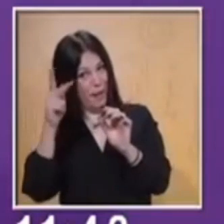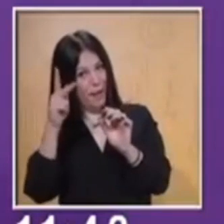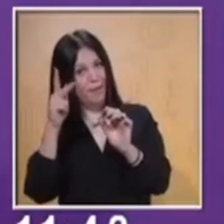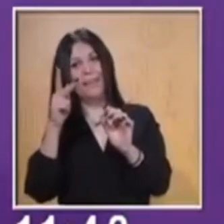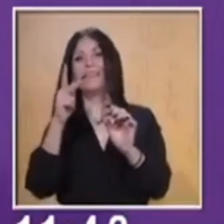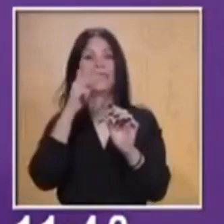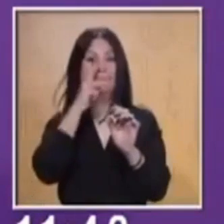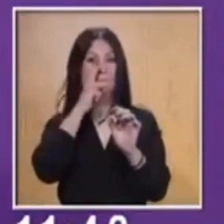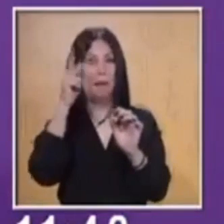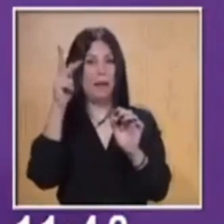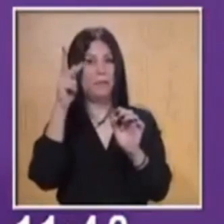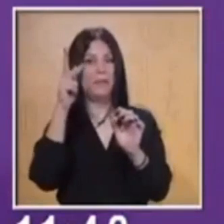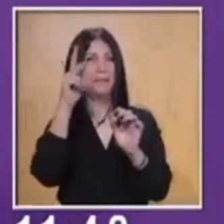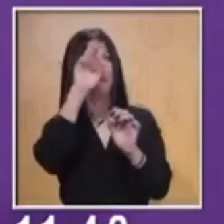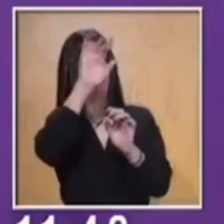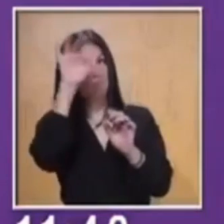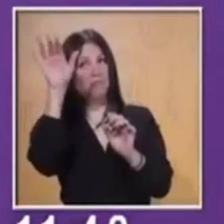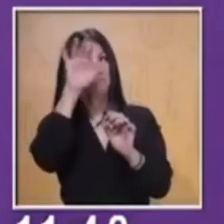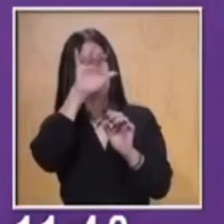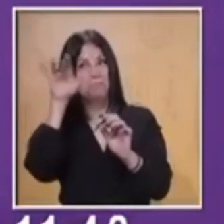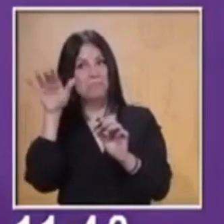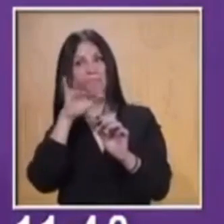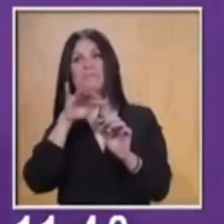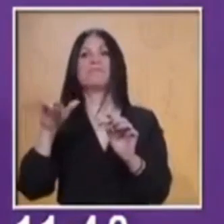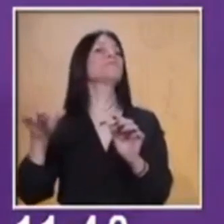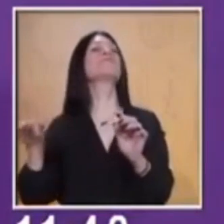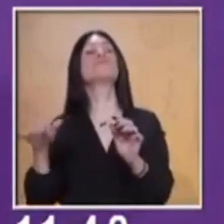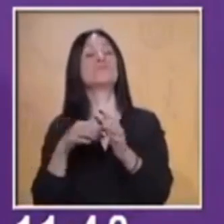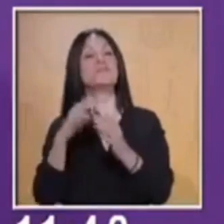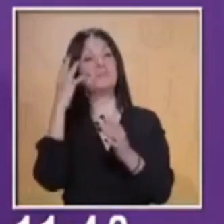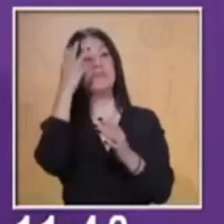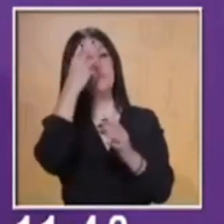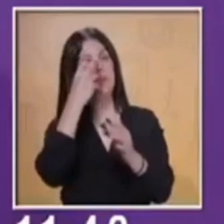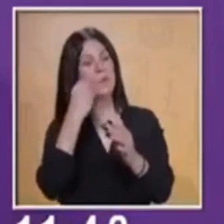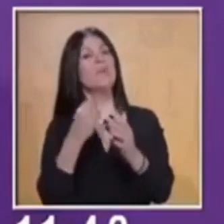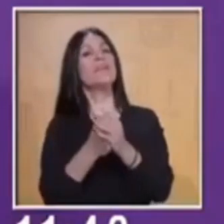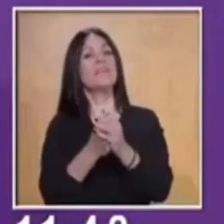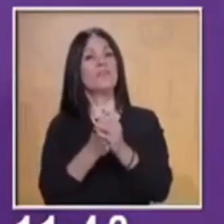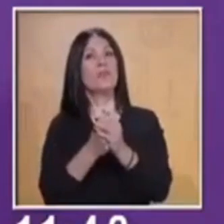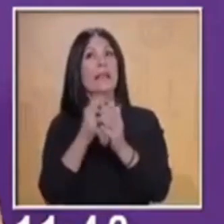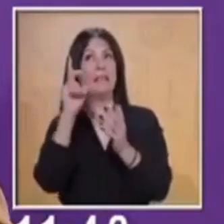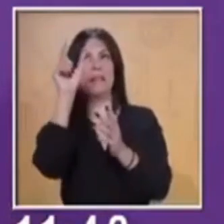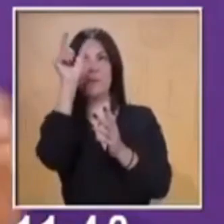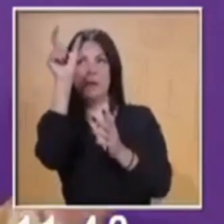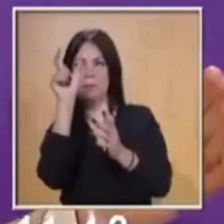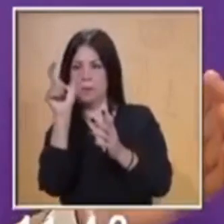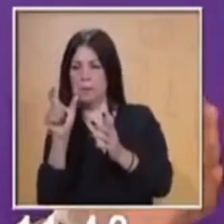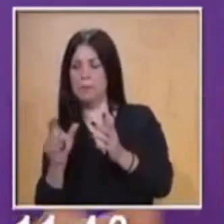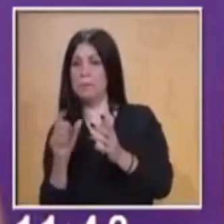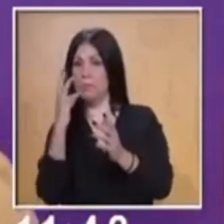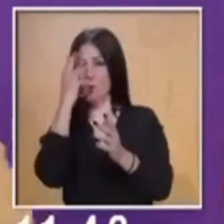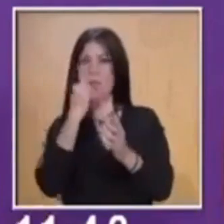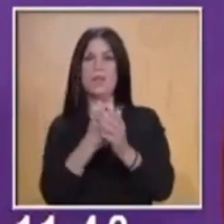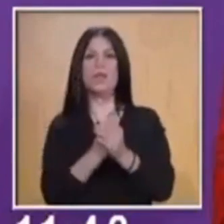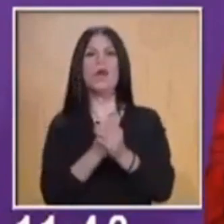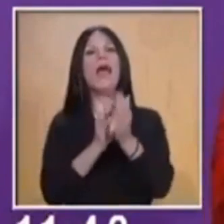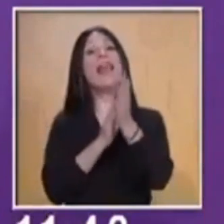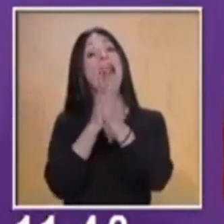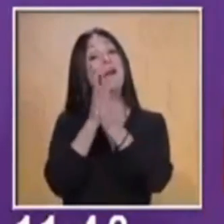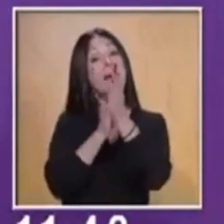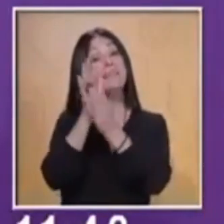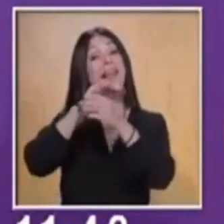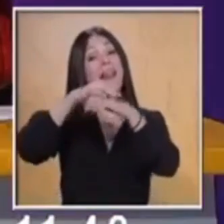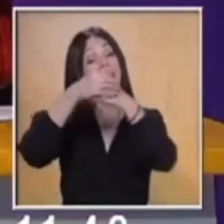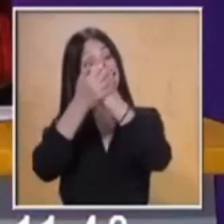en estas composiciones, en estos versos? En esas estrofas, perdón. Muy bien. ¿Cómo es, profe? ¿Cómo dice? Lávate las